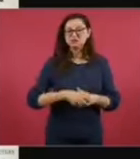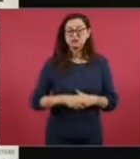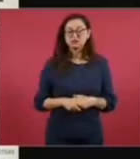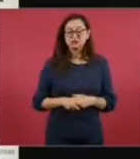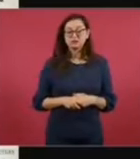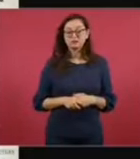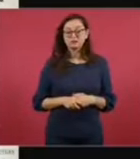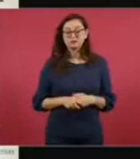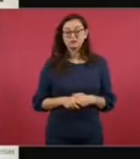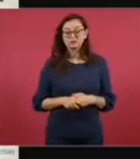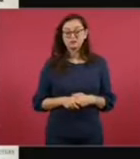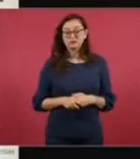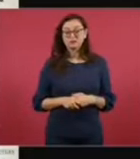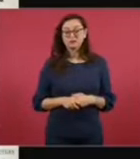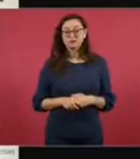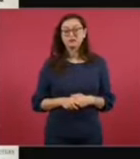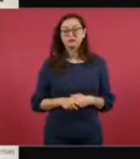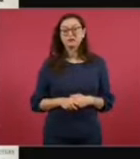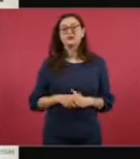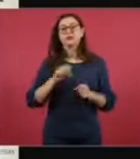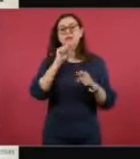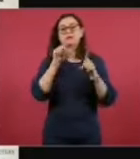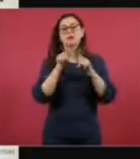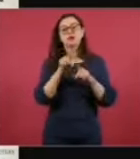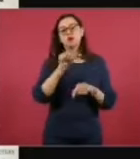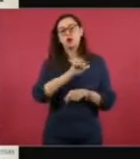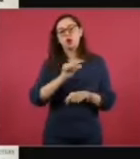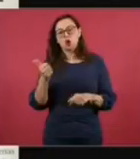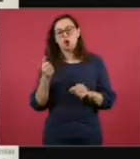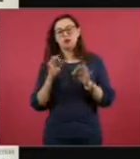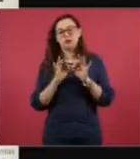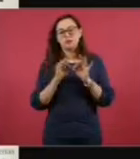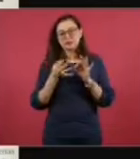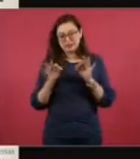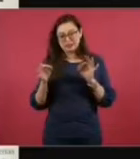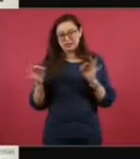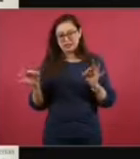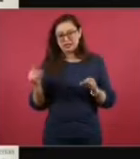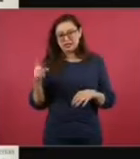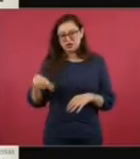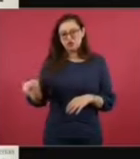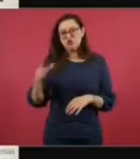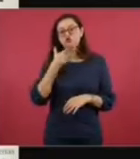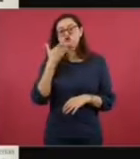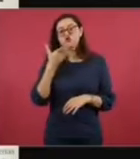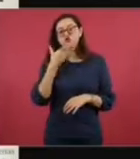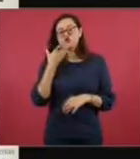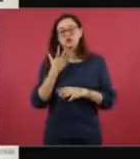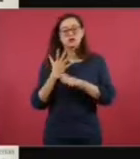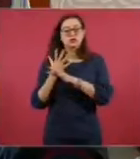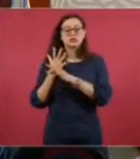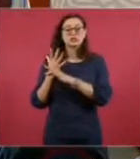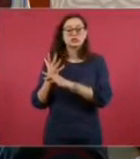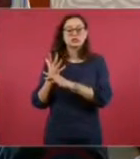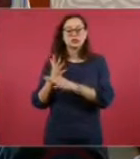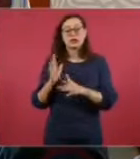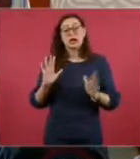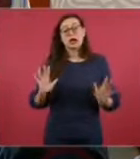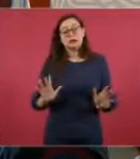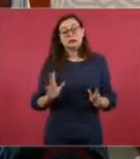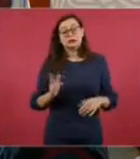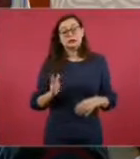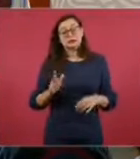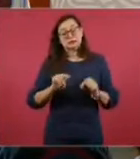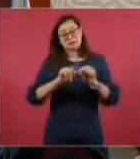Tenían otra, dice, tenemos que ajustarnos el cinturón.